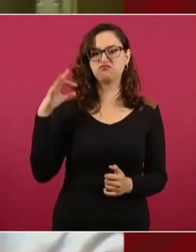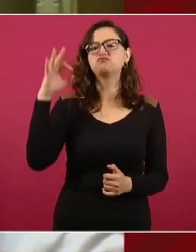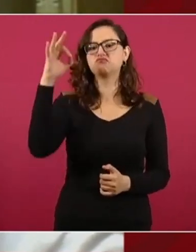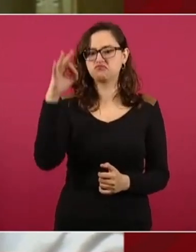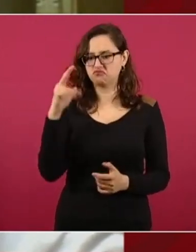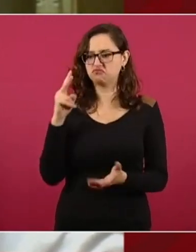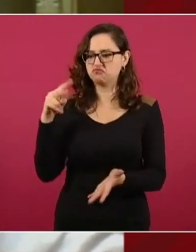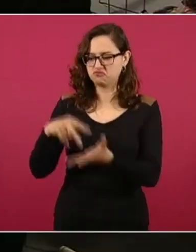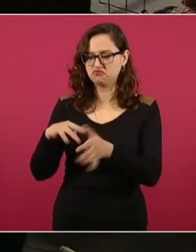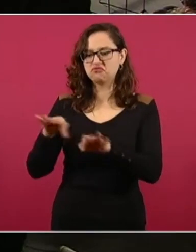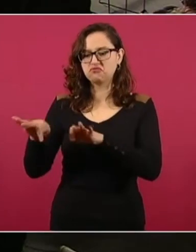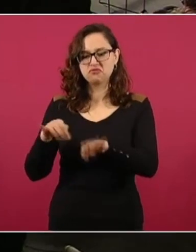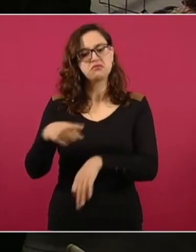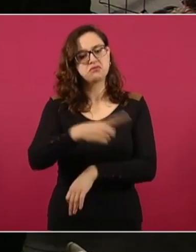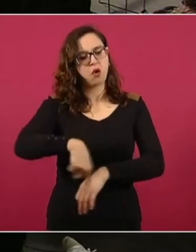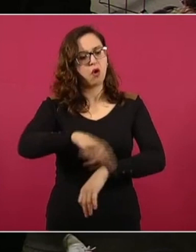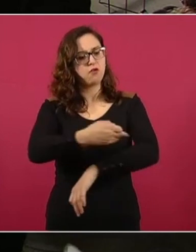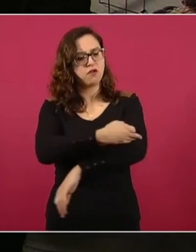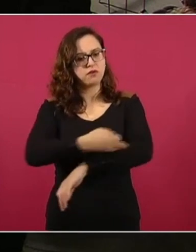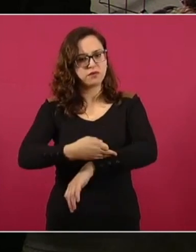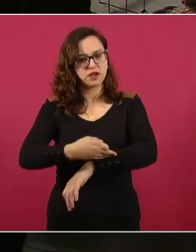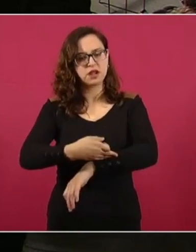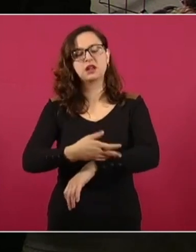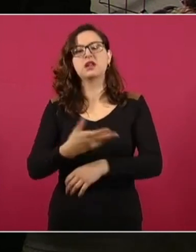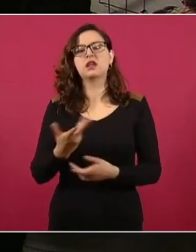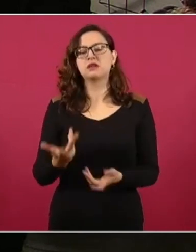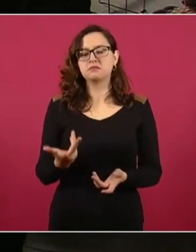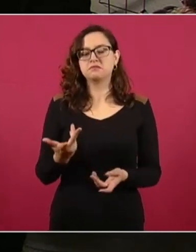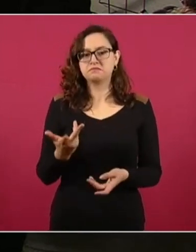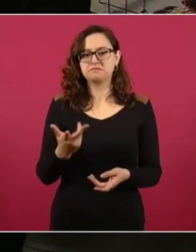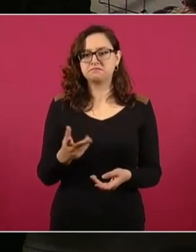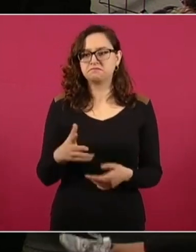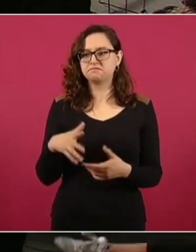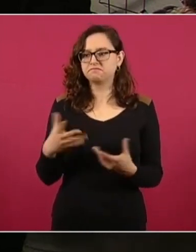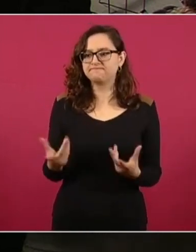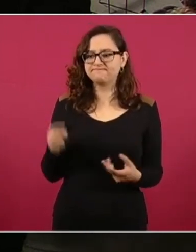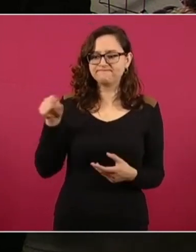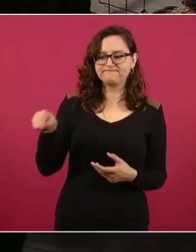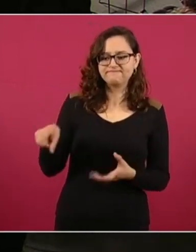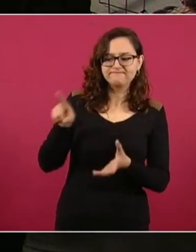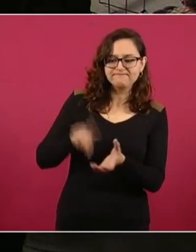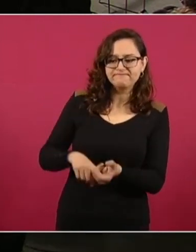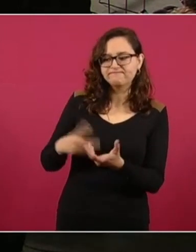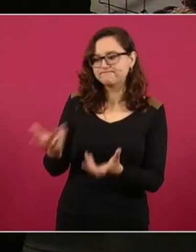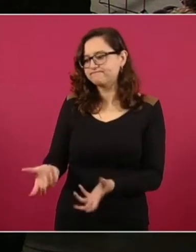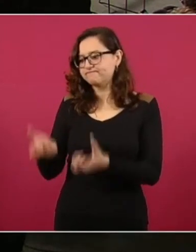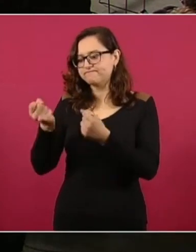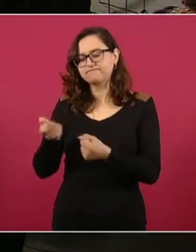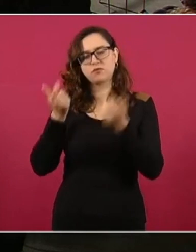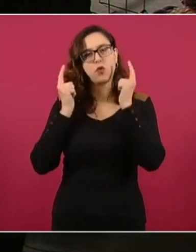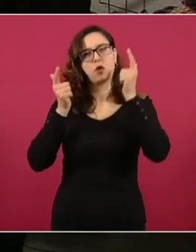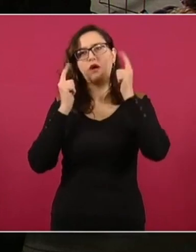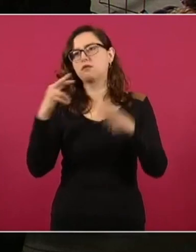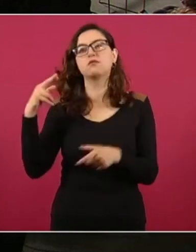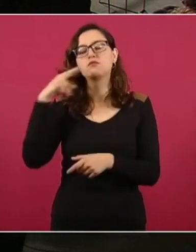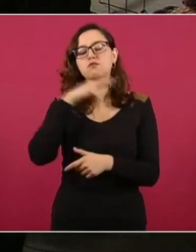los mineros que vamos a rescatar, espero que muy pronto. Y las